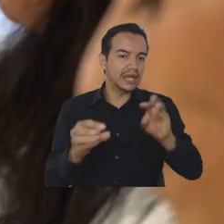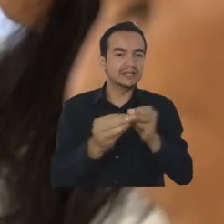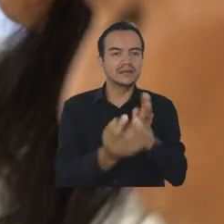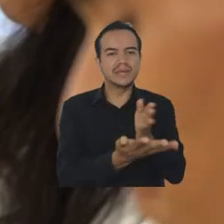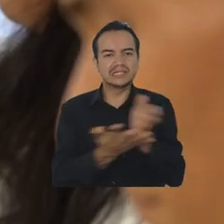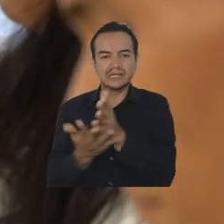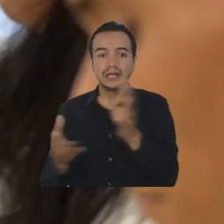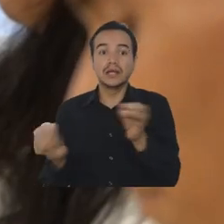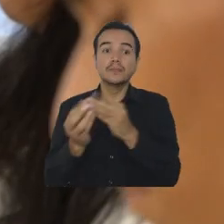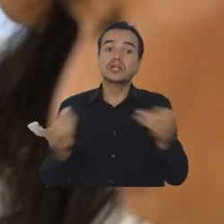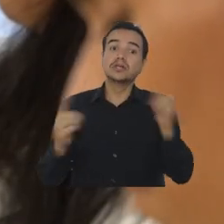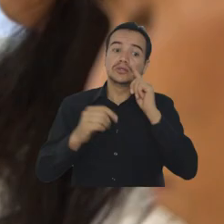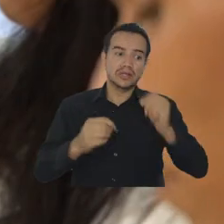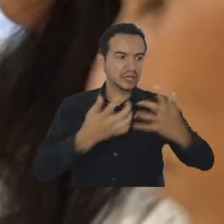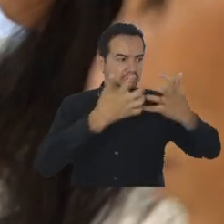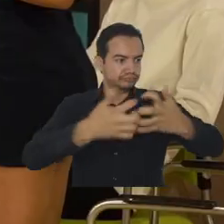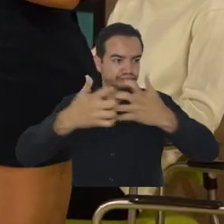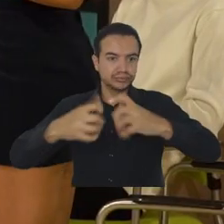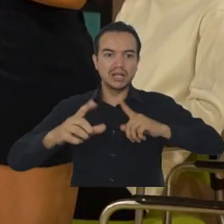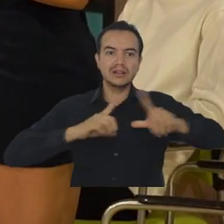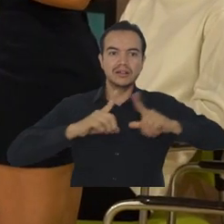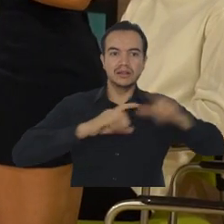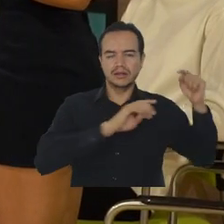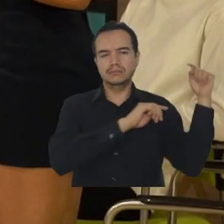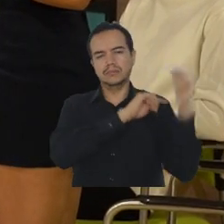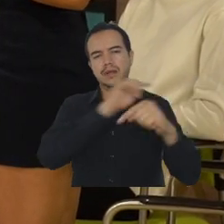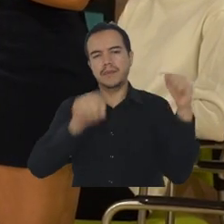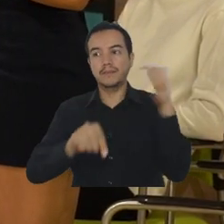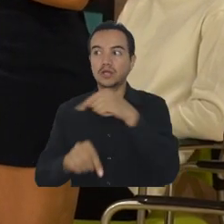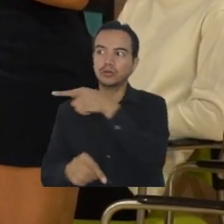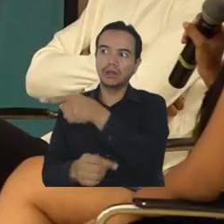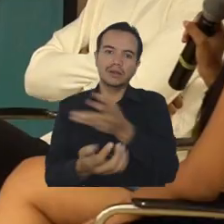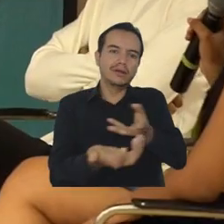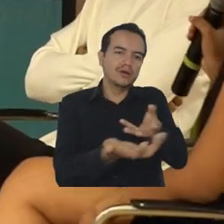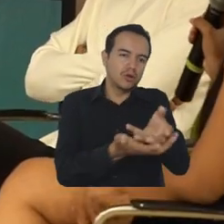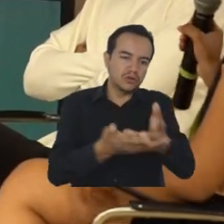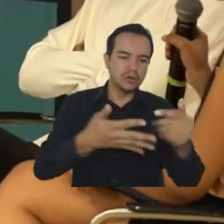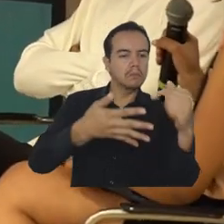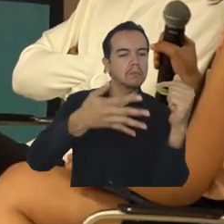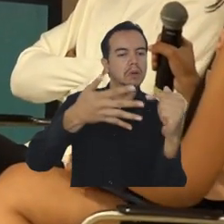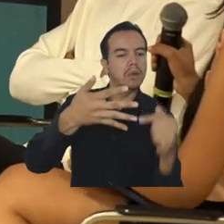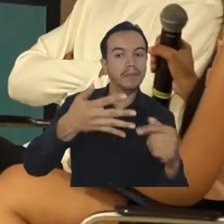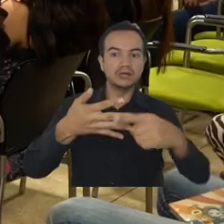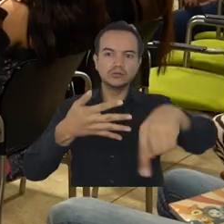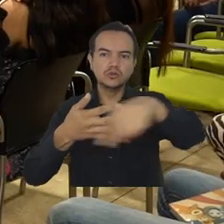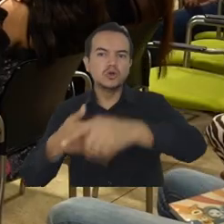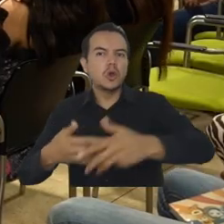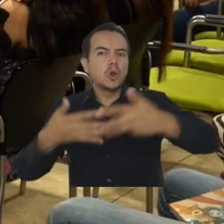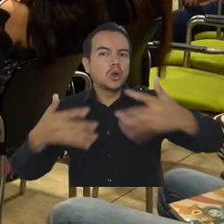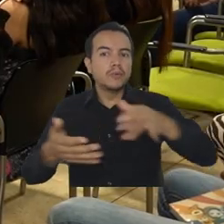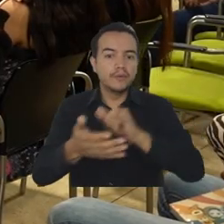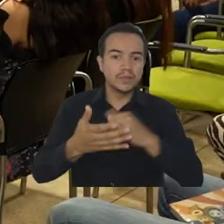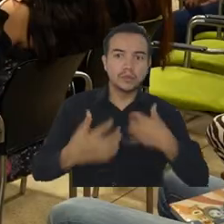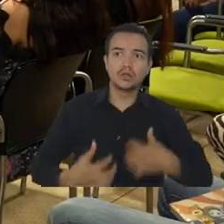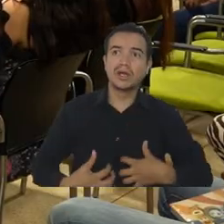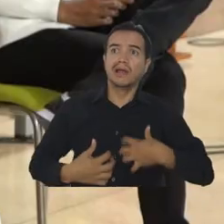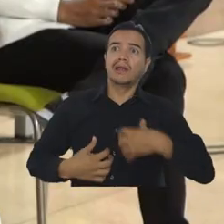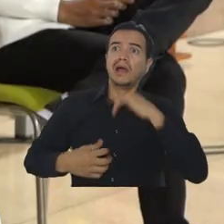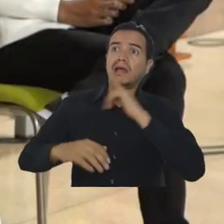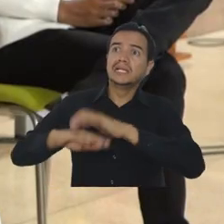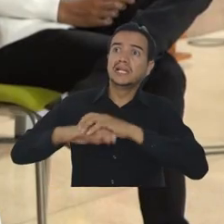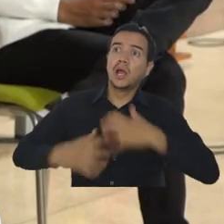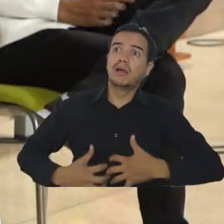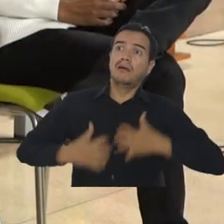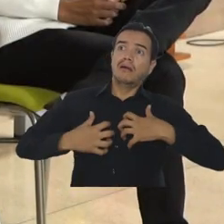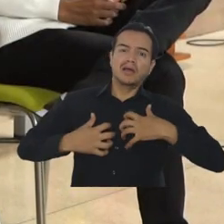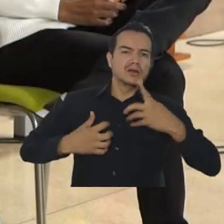programas, así como líderes gremiales, entregó algunas recomendaciones a los futuros profesionales sobre cómo superar sus miedos al